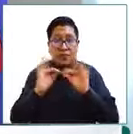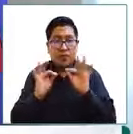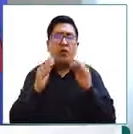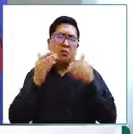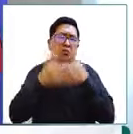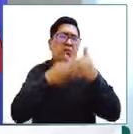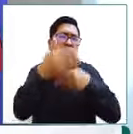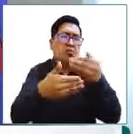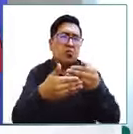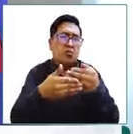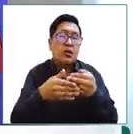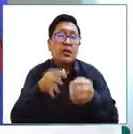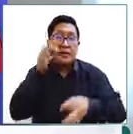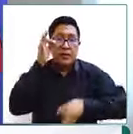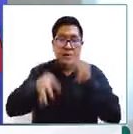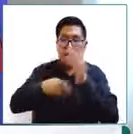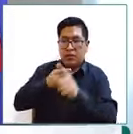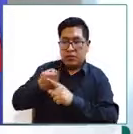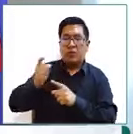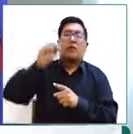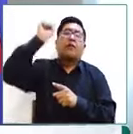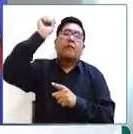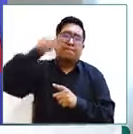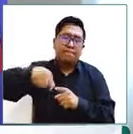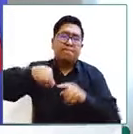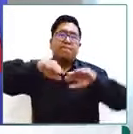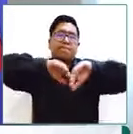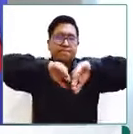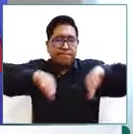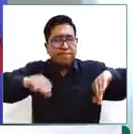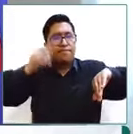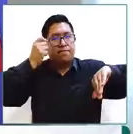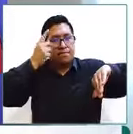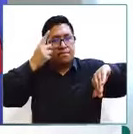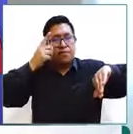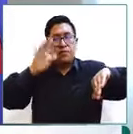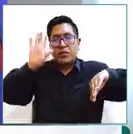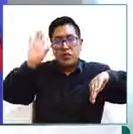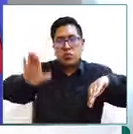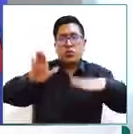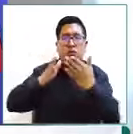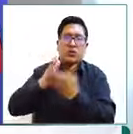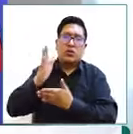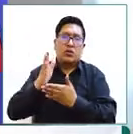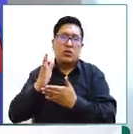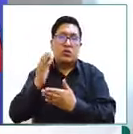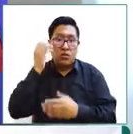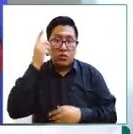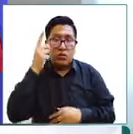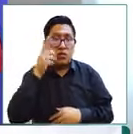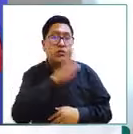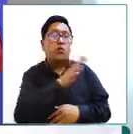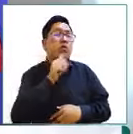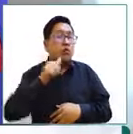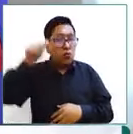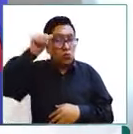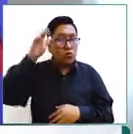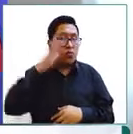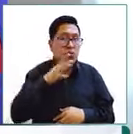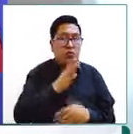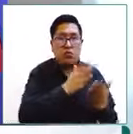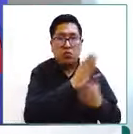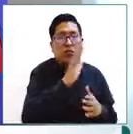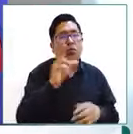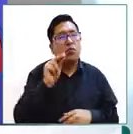aquello, no deberíamos limitarles este derecho. Es el derecho de ellos. En realidad, no es ni siquiera el derecho del adulto, sino es el derecho